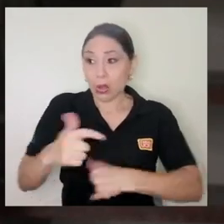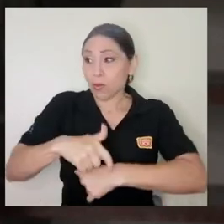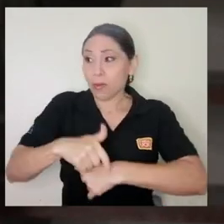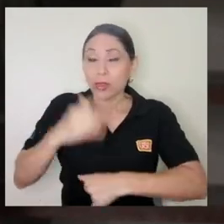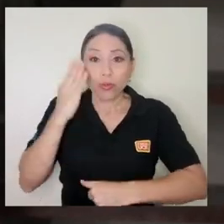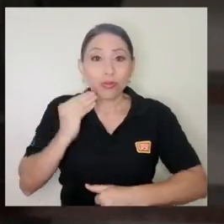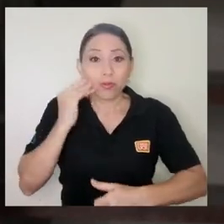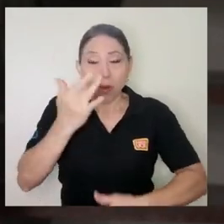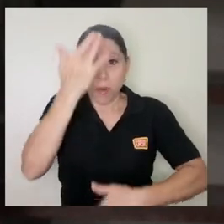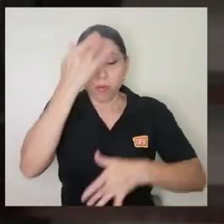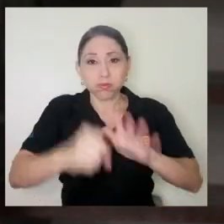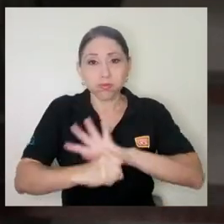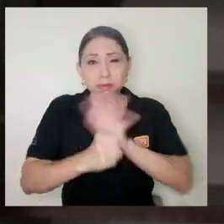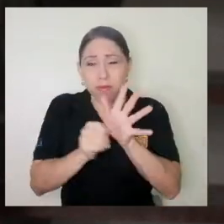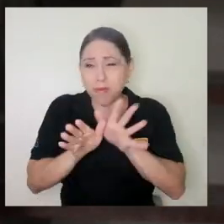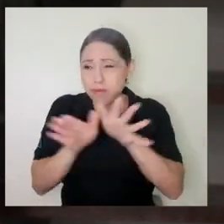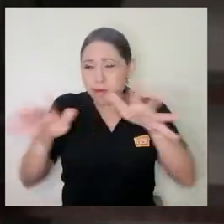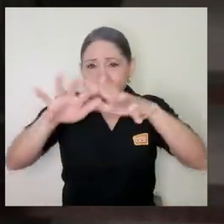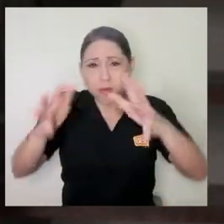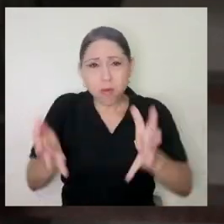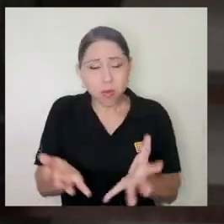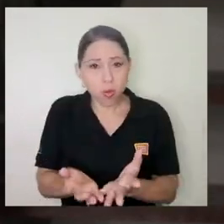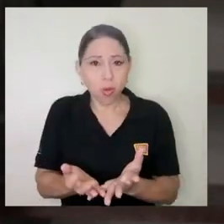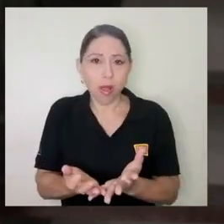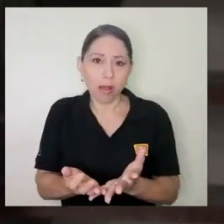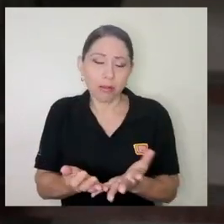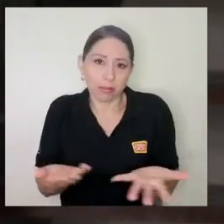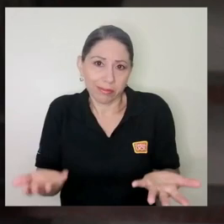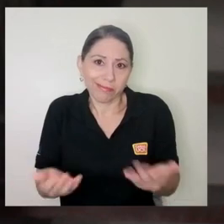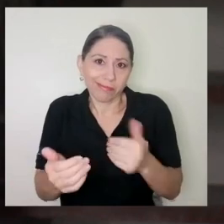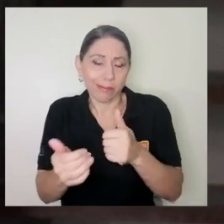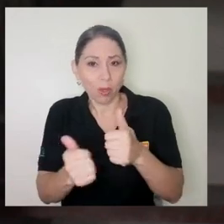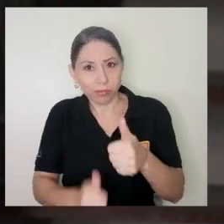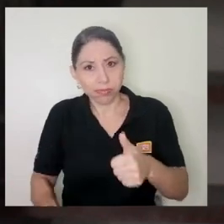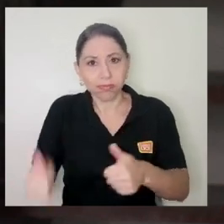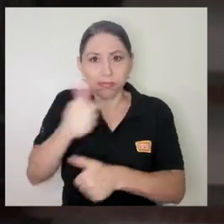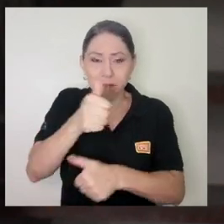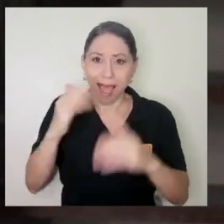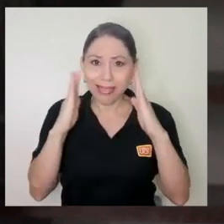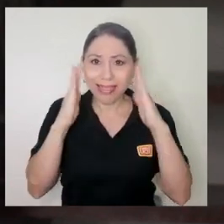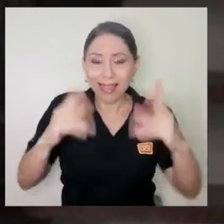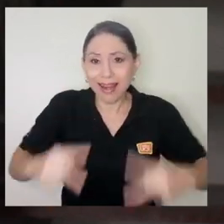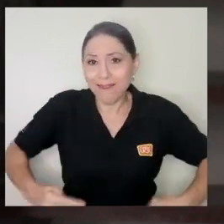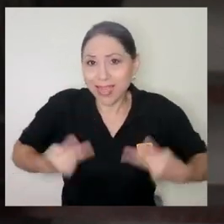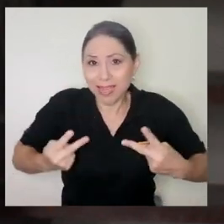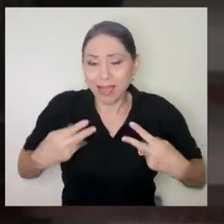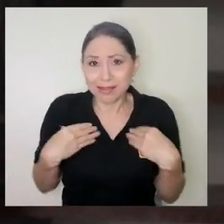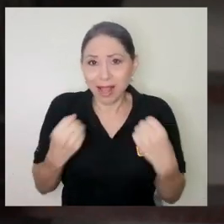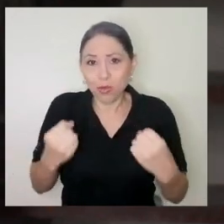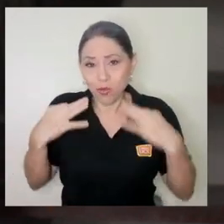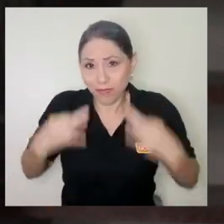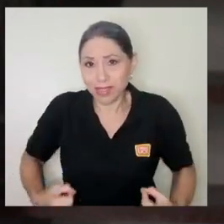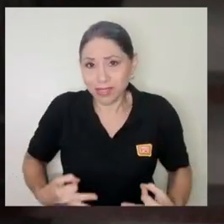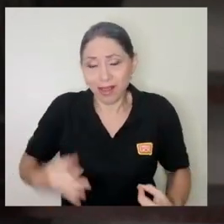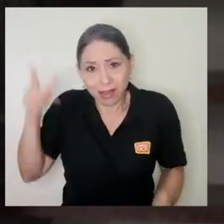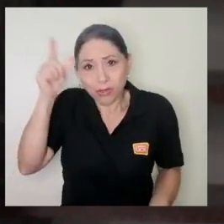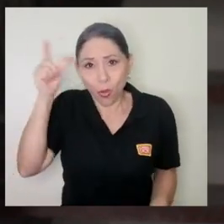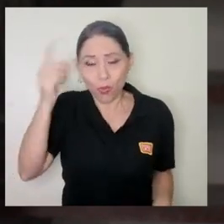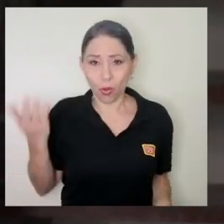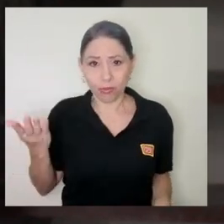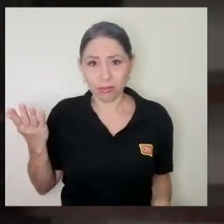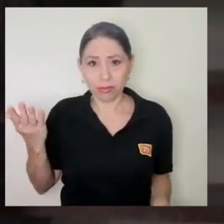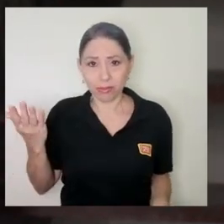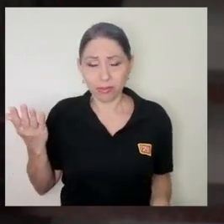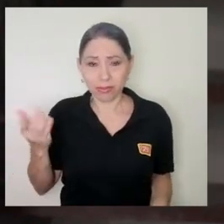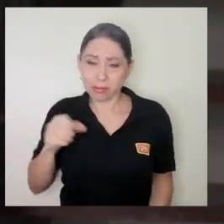particularmente esta pandemia obviamente ha priorizado en atender lo que tiene que ver con la vida y la salud física de las personas. Es